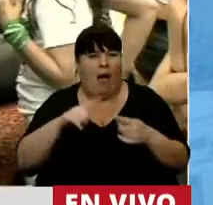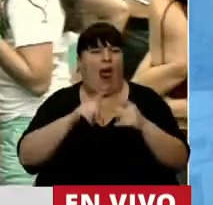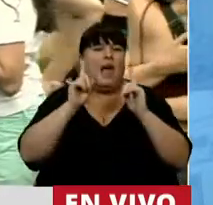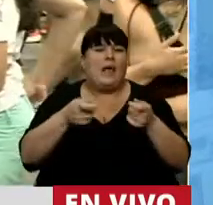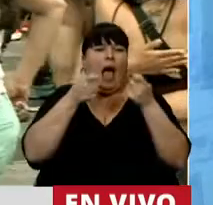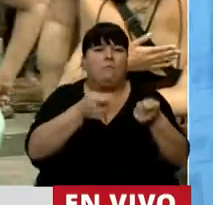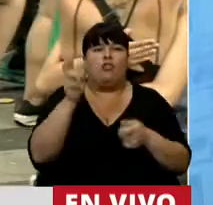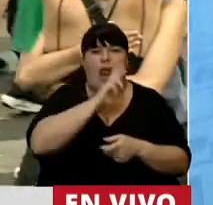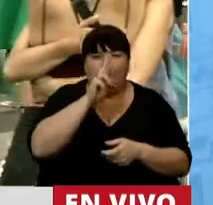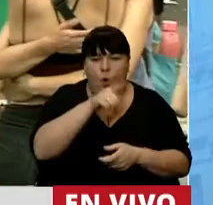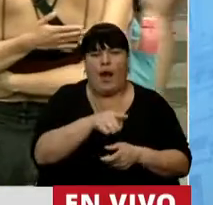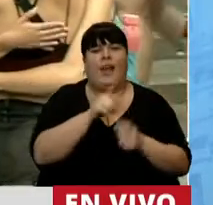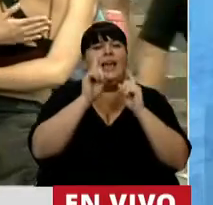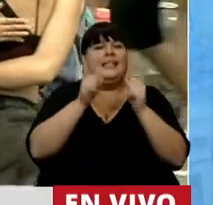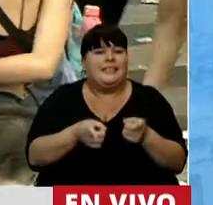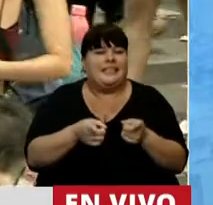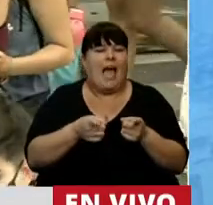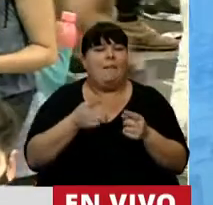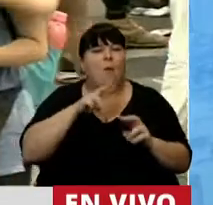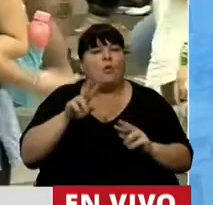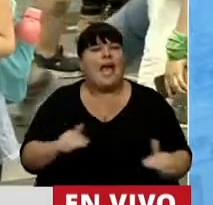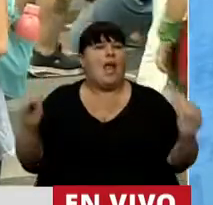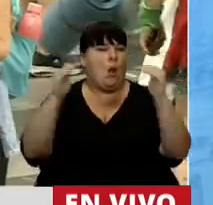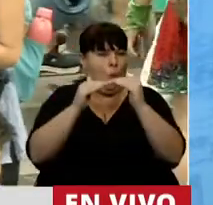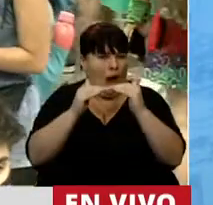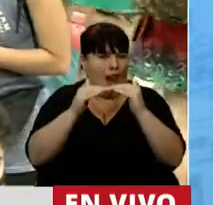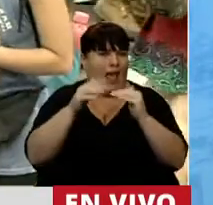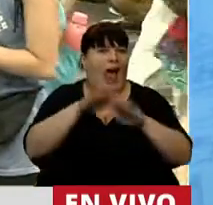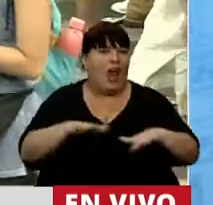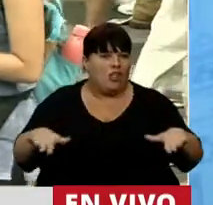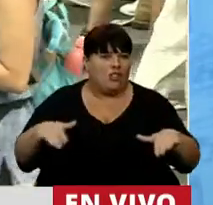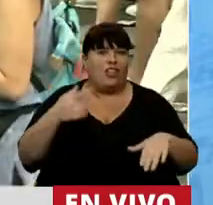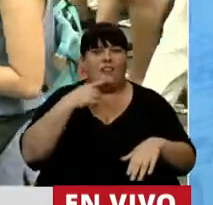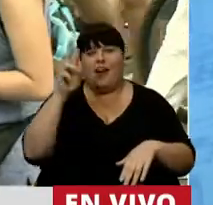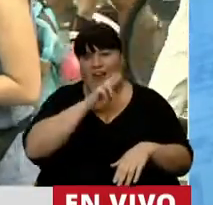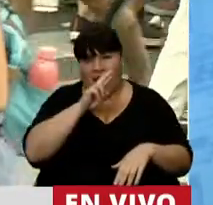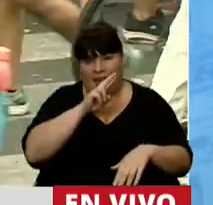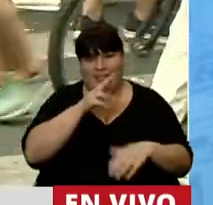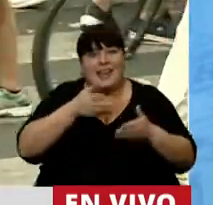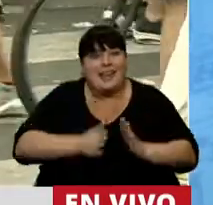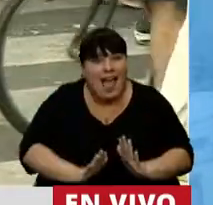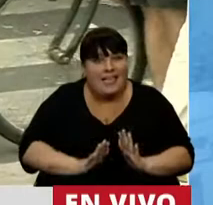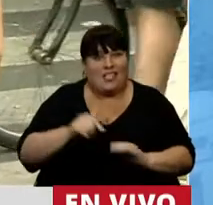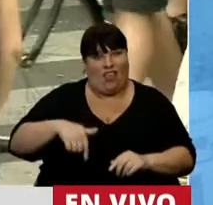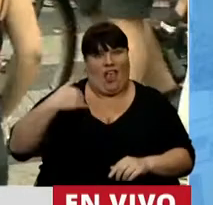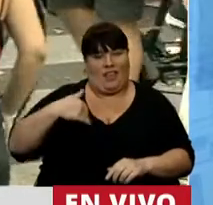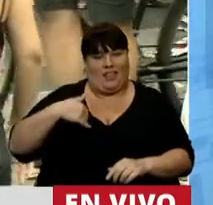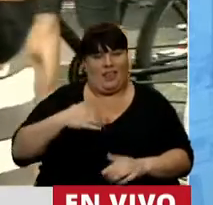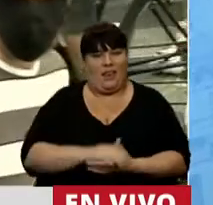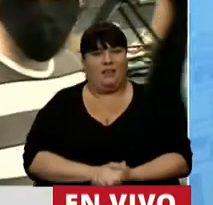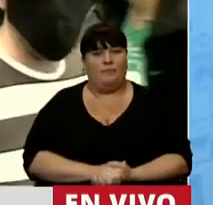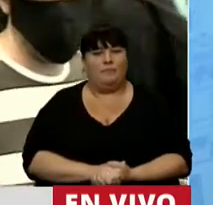acompañar a nuestras mujeres, y también poner en un pie de igualdad de oportunidades a nuestros niños y niñas que nacen en nuestro país.